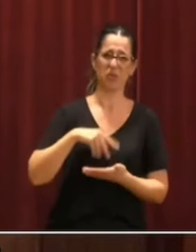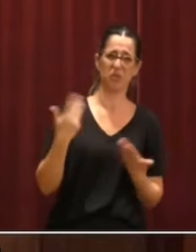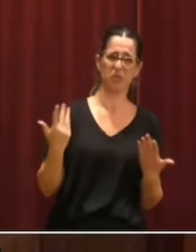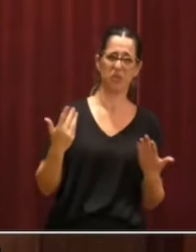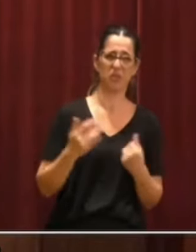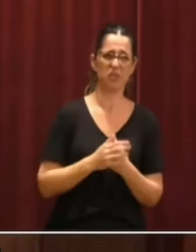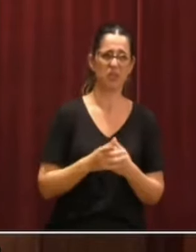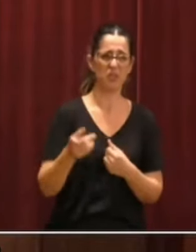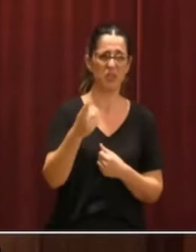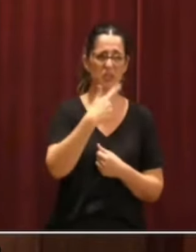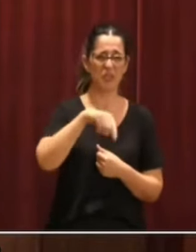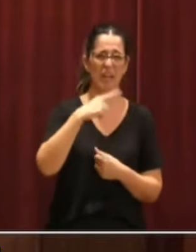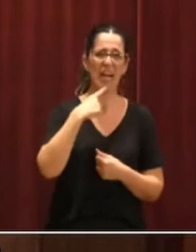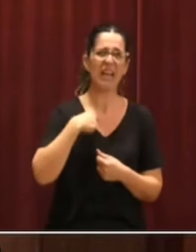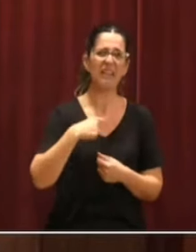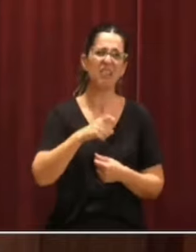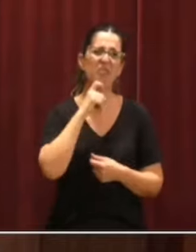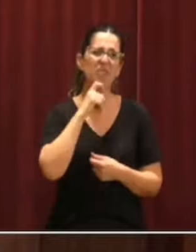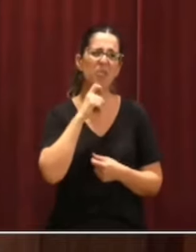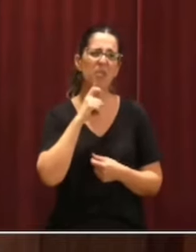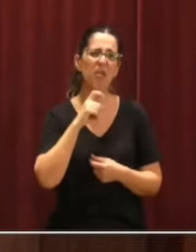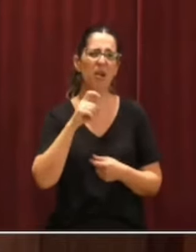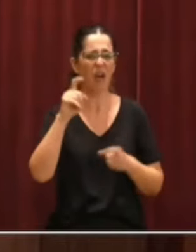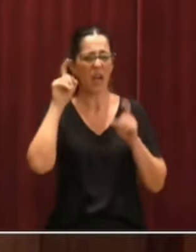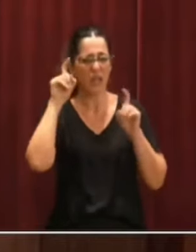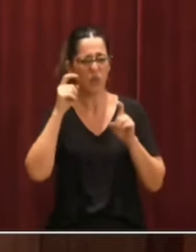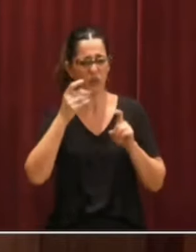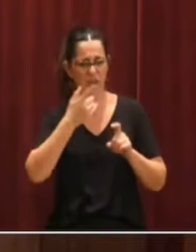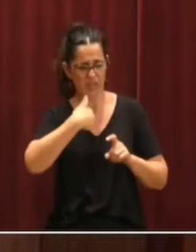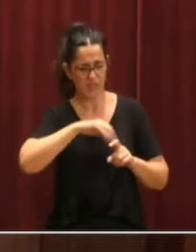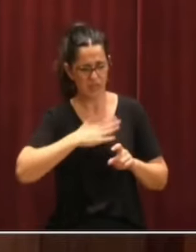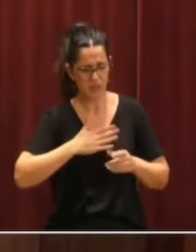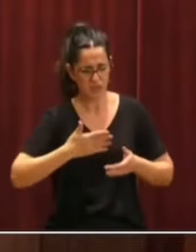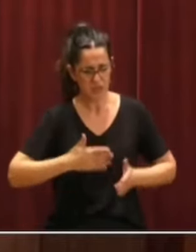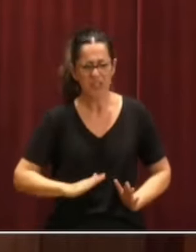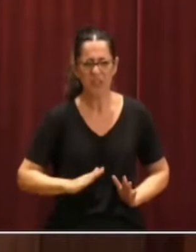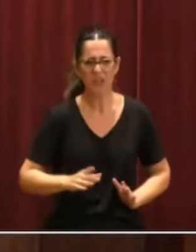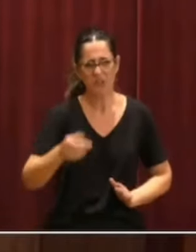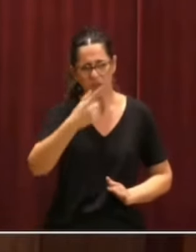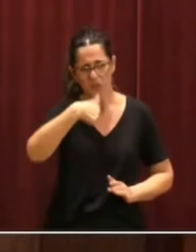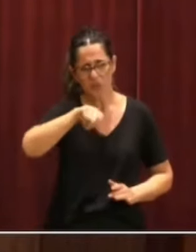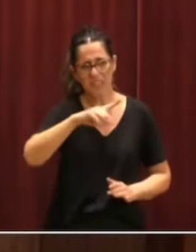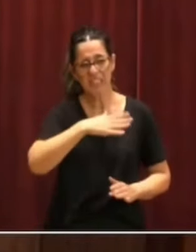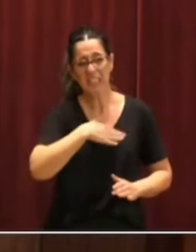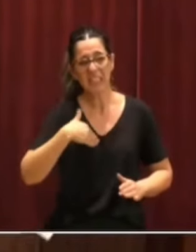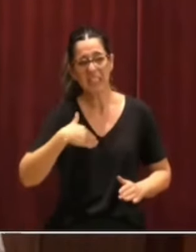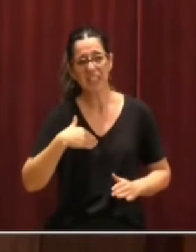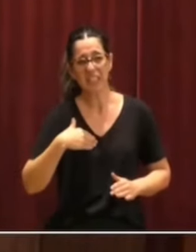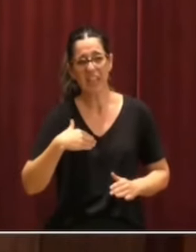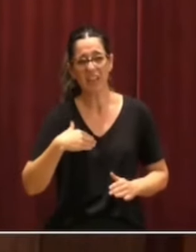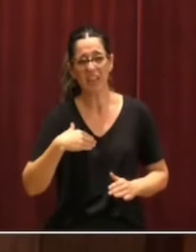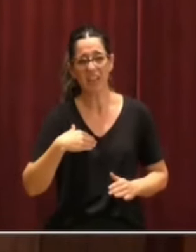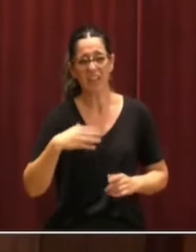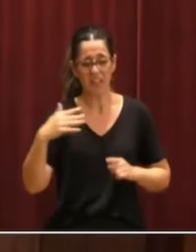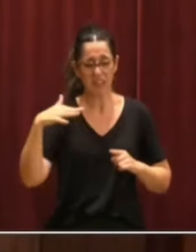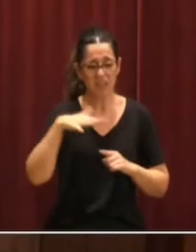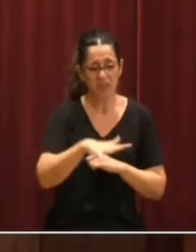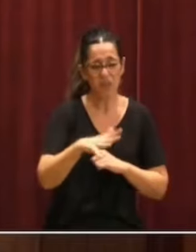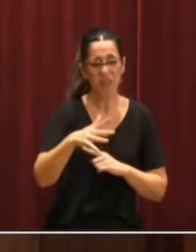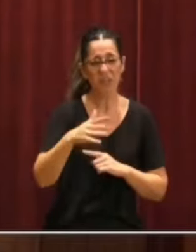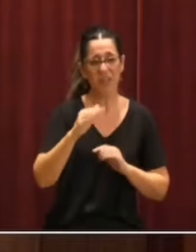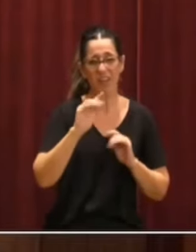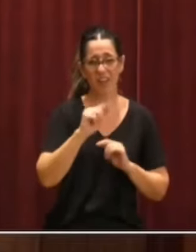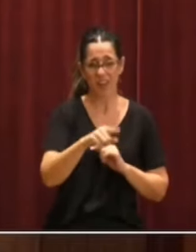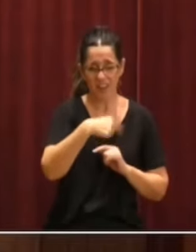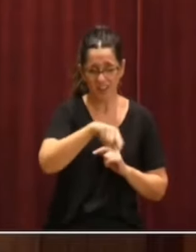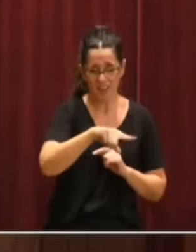¿Ustedes nos van a decir cómo tenemos que educar a nuestros hijos? ¿Ustedes quieren poner sus zarpas sobre ellos? Cuando